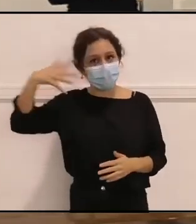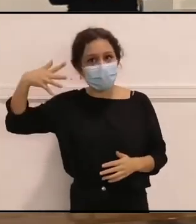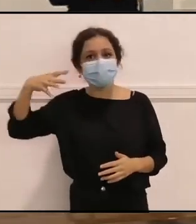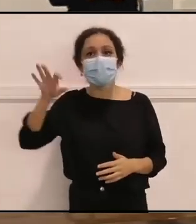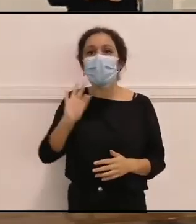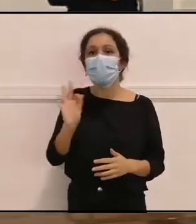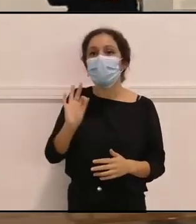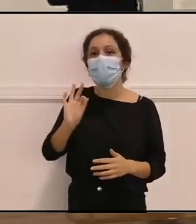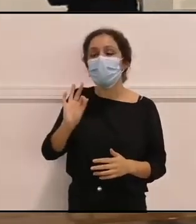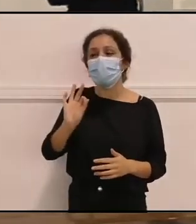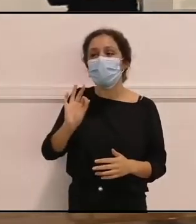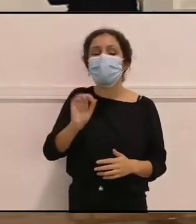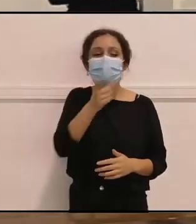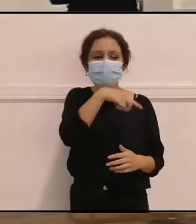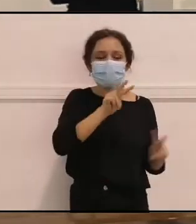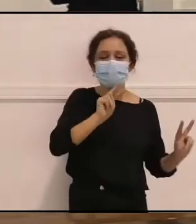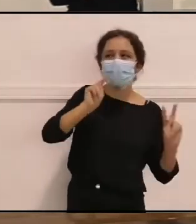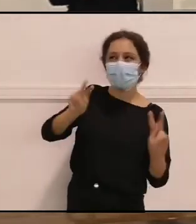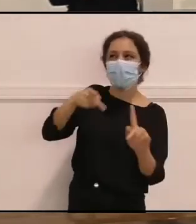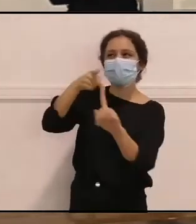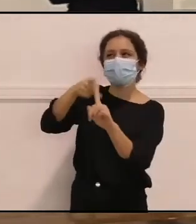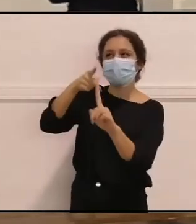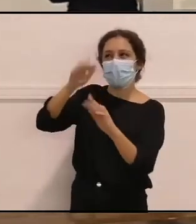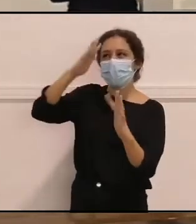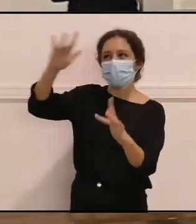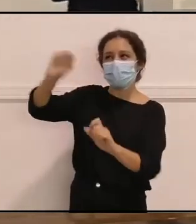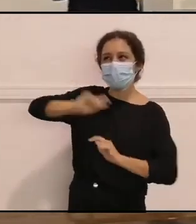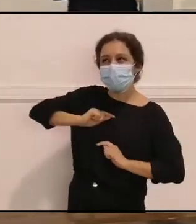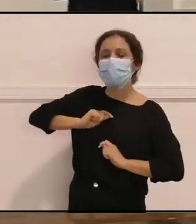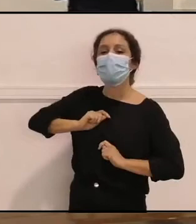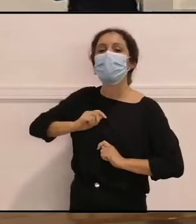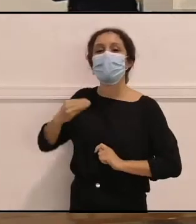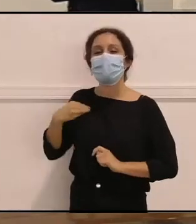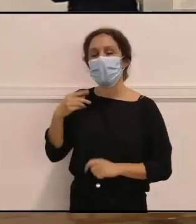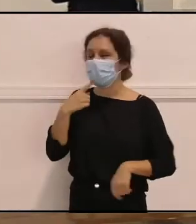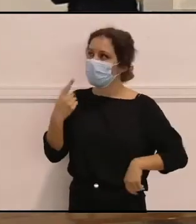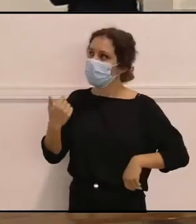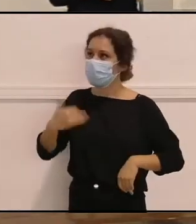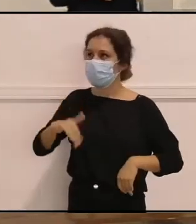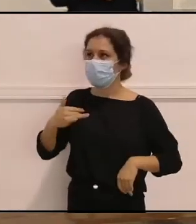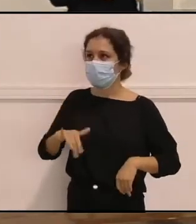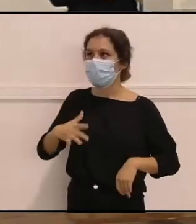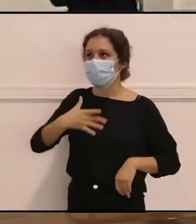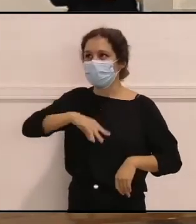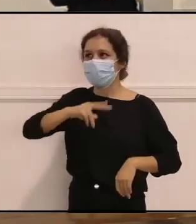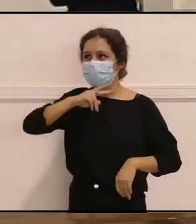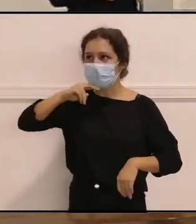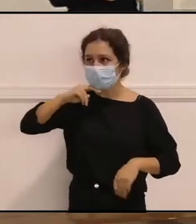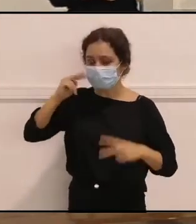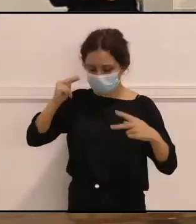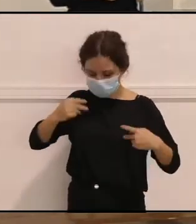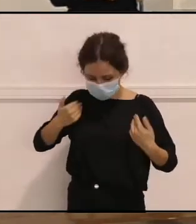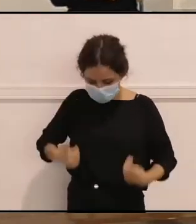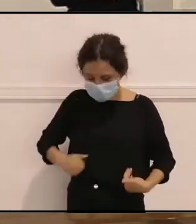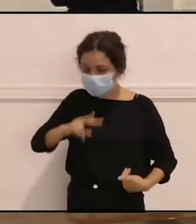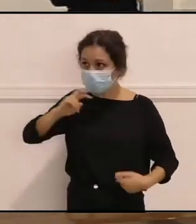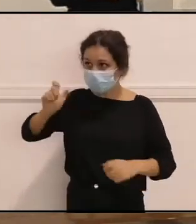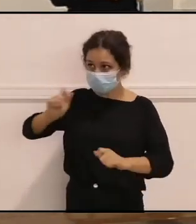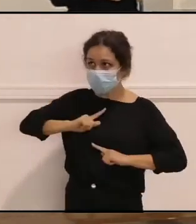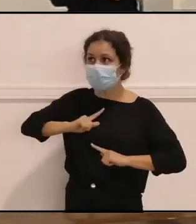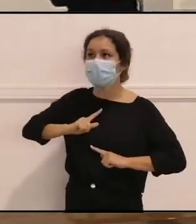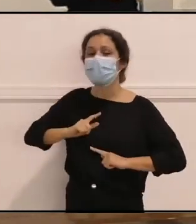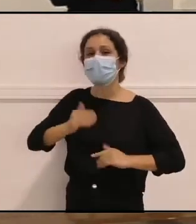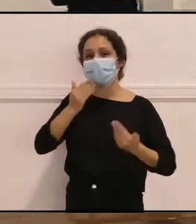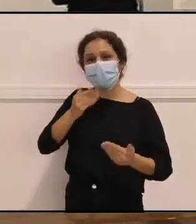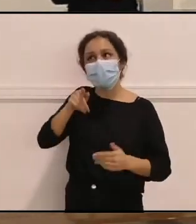que a ustedes les sirviera como referente, que les inspirara, que dijeran, pues, igual si vale, ¿no? Lo que yo soy, igual si vale,